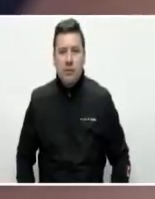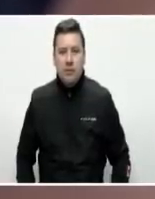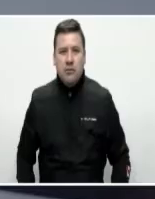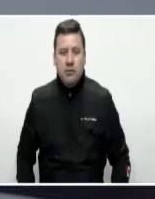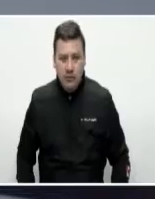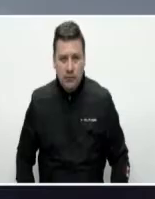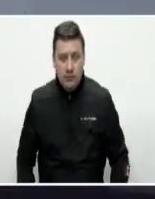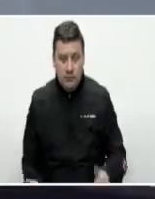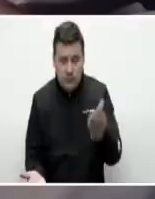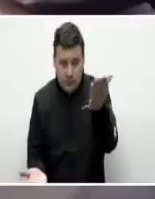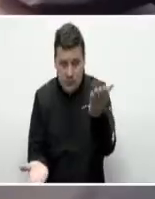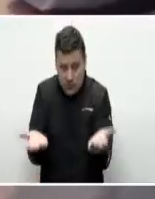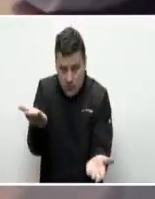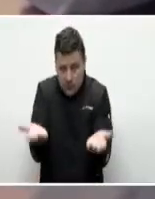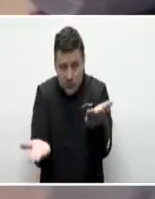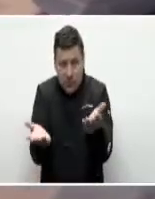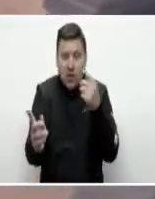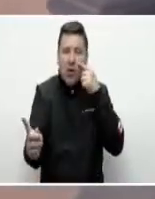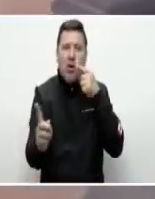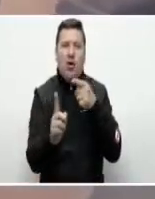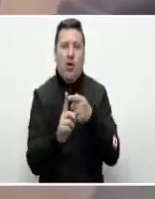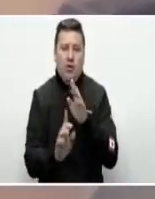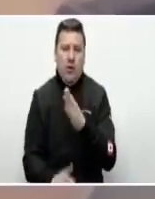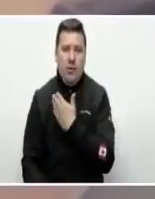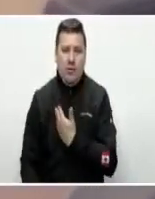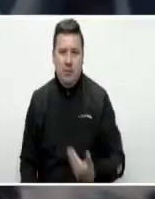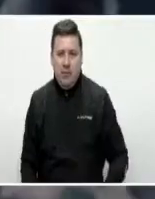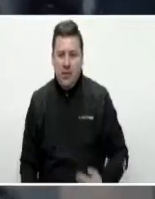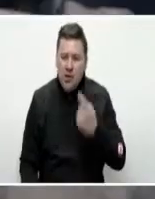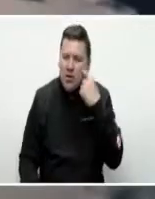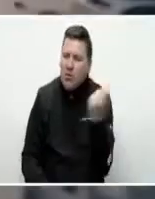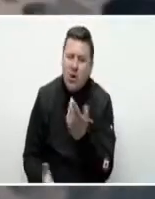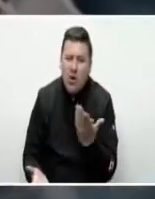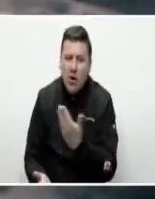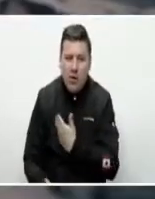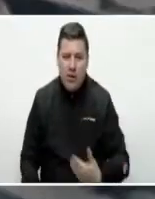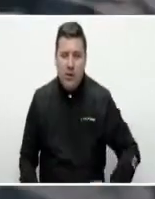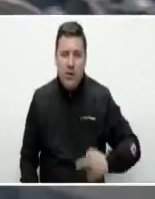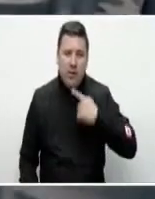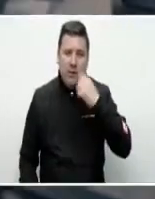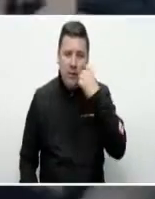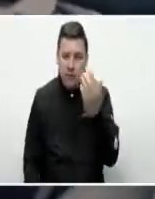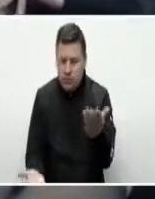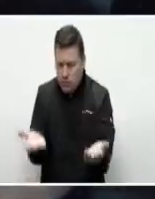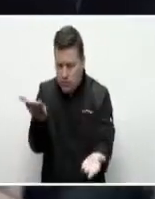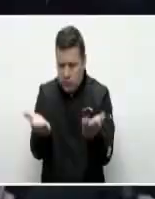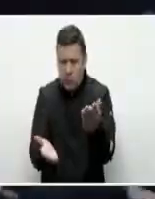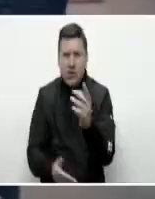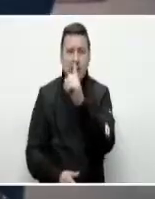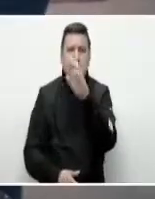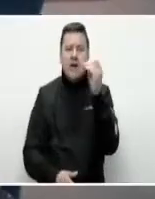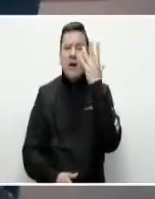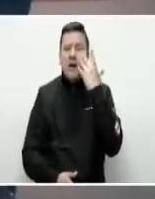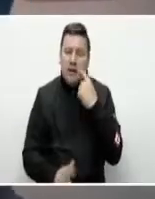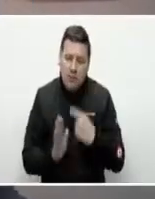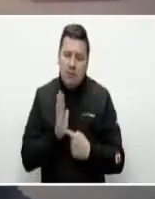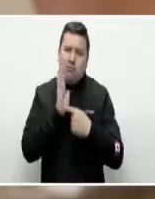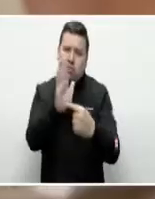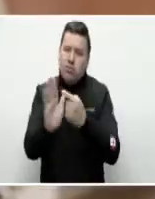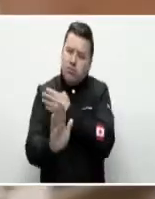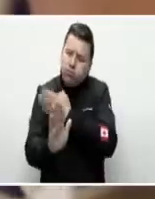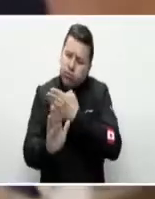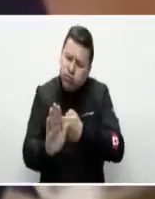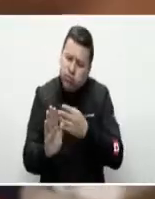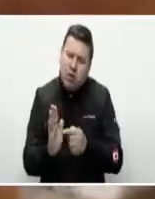La equidad es el principal objetivo del presidente Duque, así lo evidenció en el balance de los 100 días de gobierno, donde